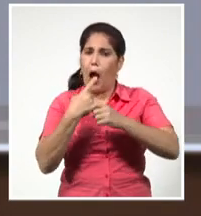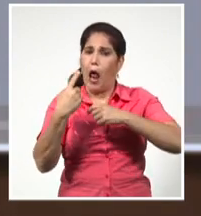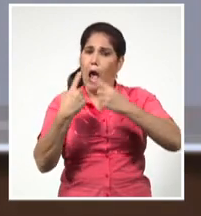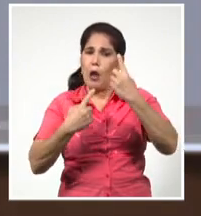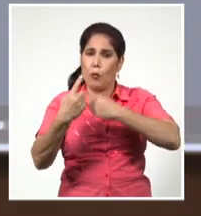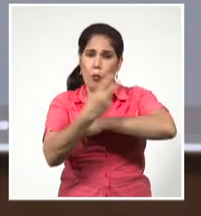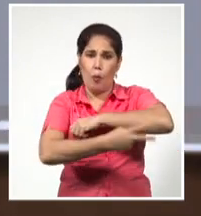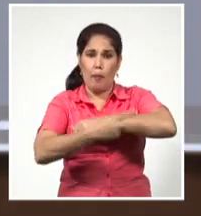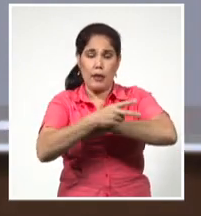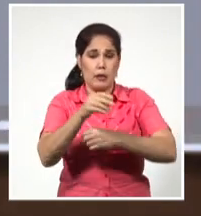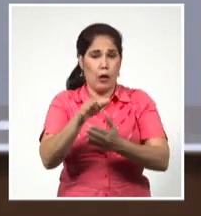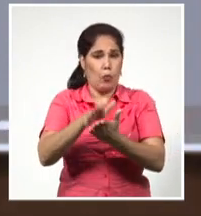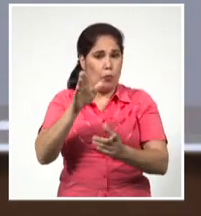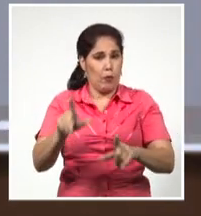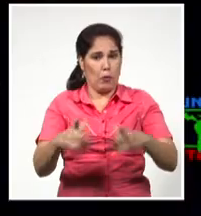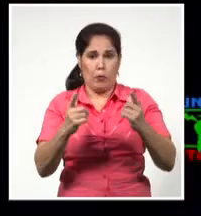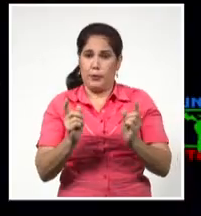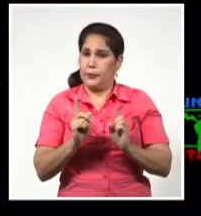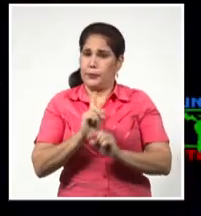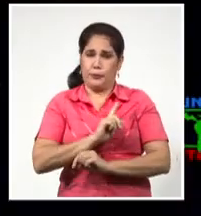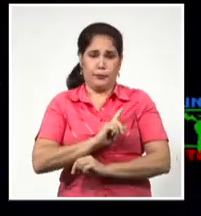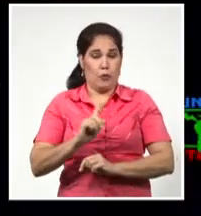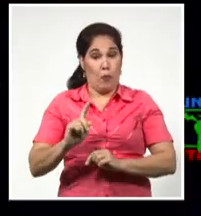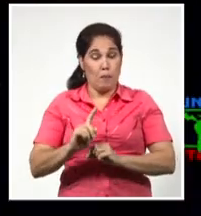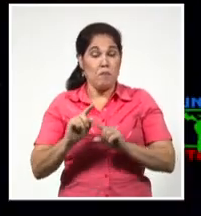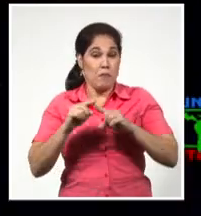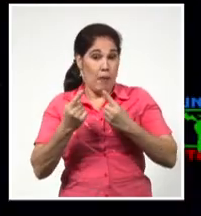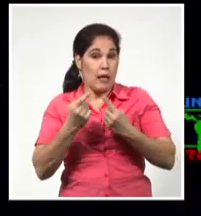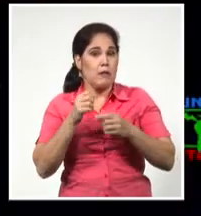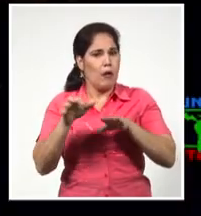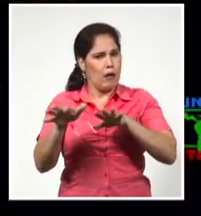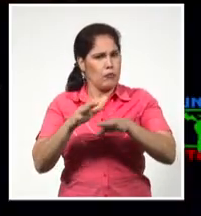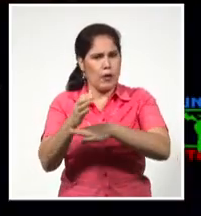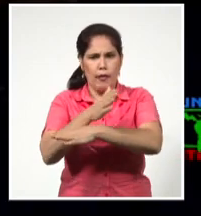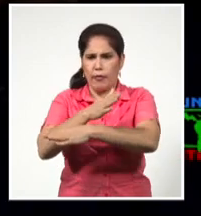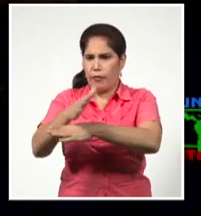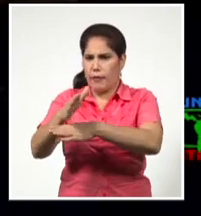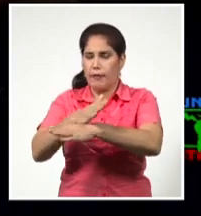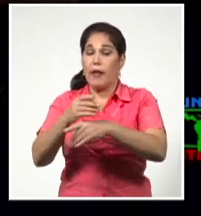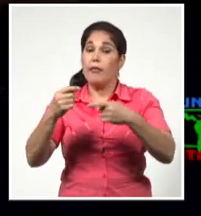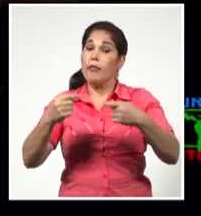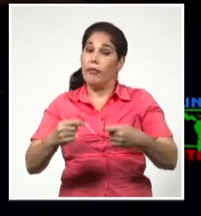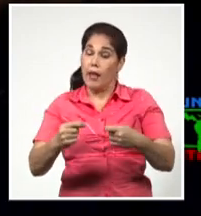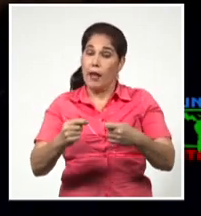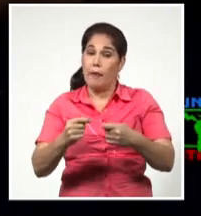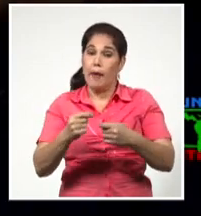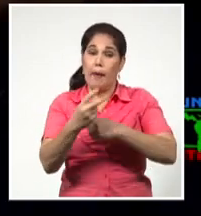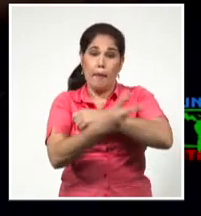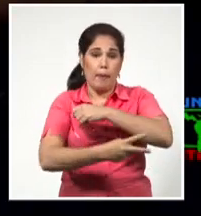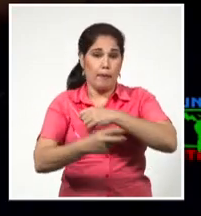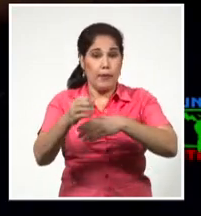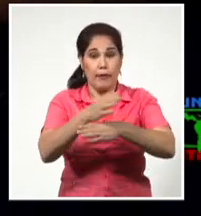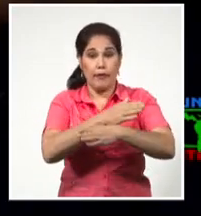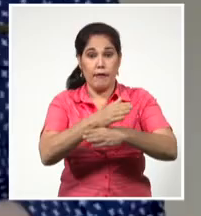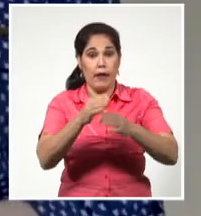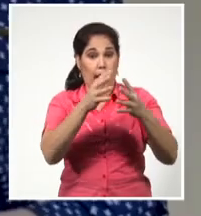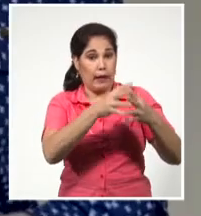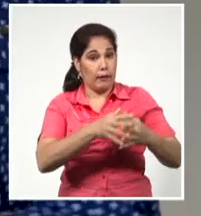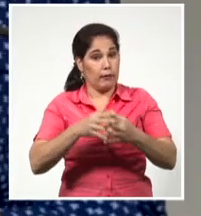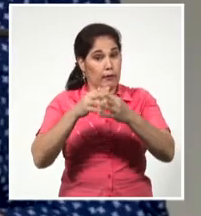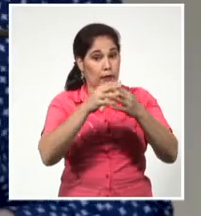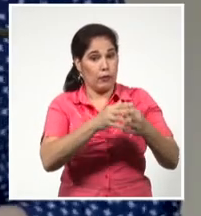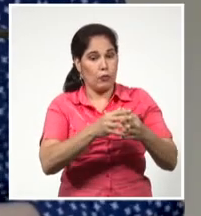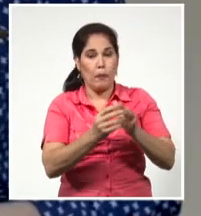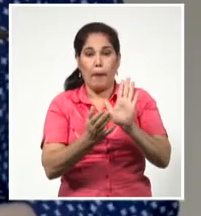siquiera cumplen con esos compromisos. Además de acciones insuficientes por parte de muchas naciones, Estados Unidos